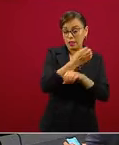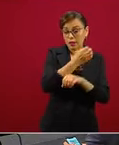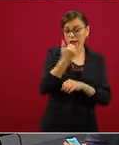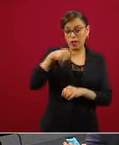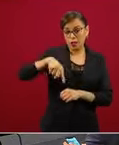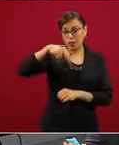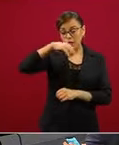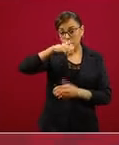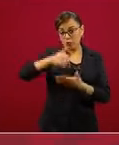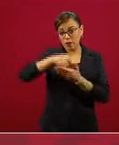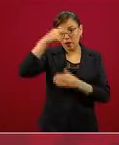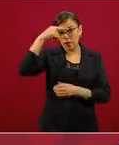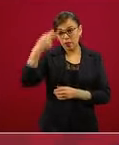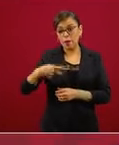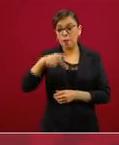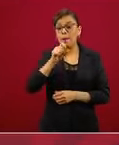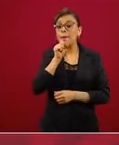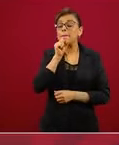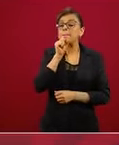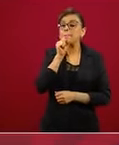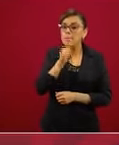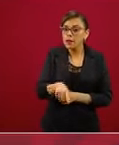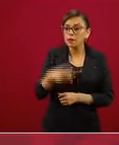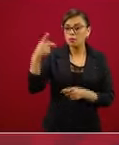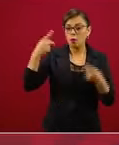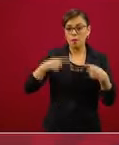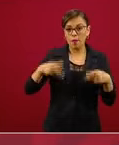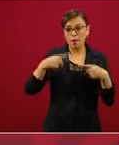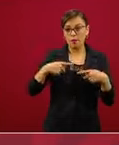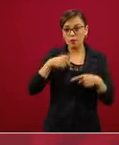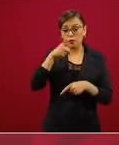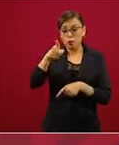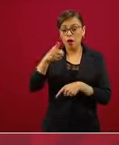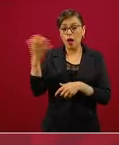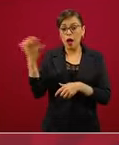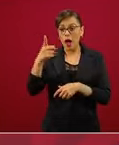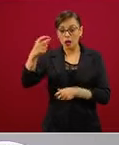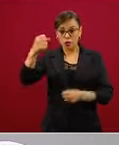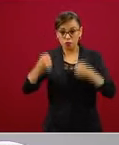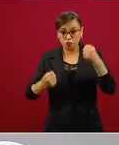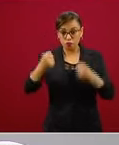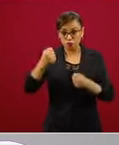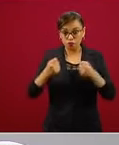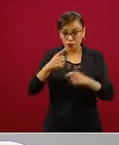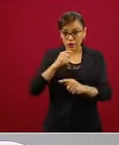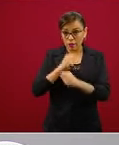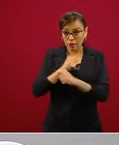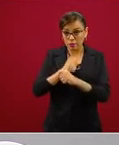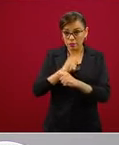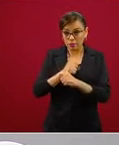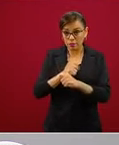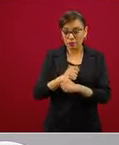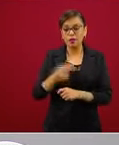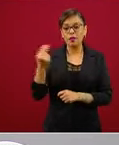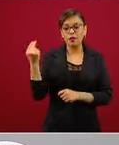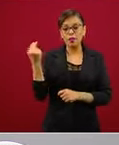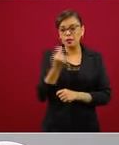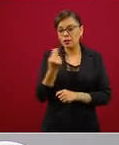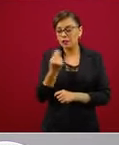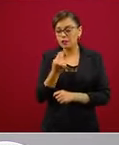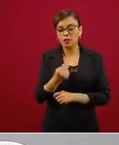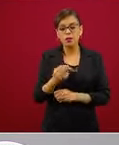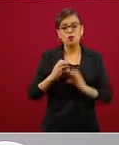pero también hacemos un llamado a los concesionarios de transporte para que mantengan con una extrema